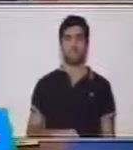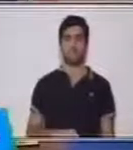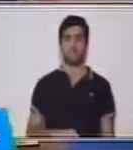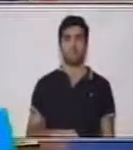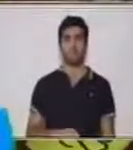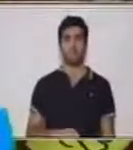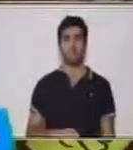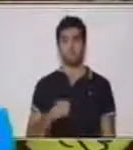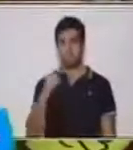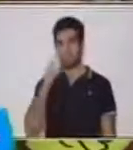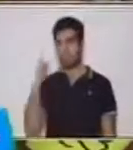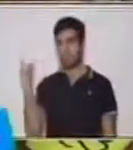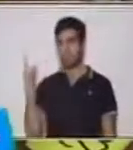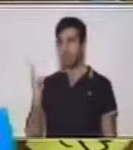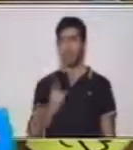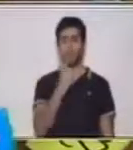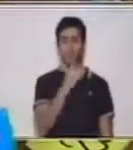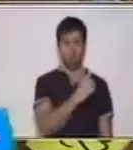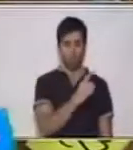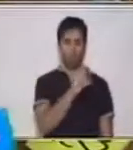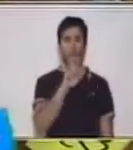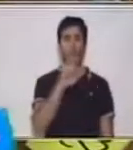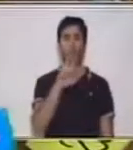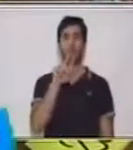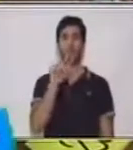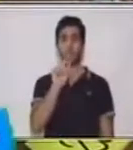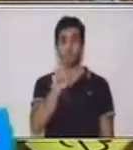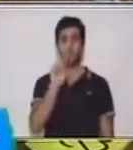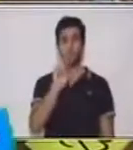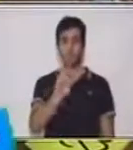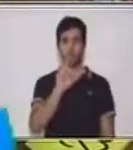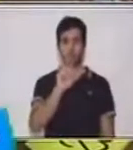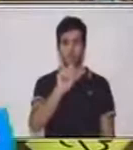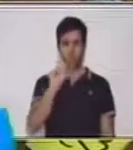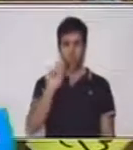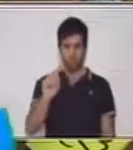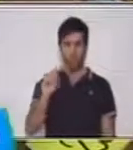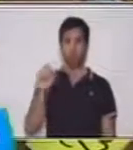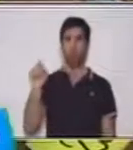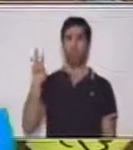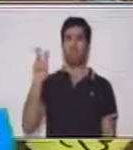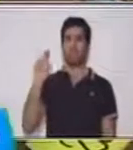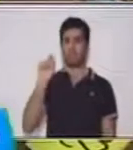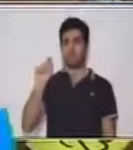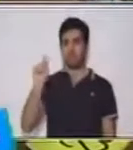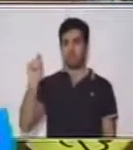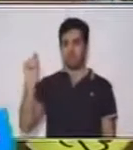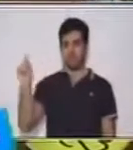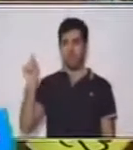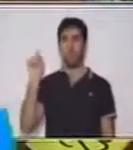tres, tres, tres puntitos. Cuatro, cuatro puntos.